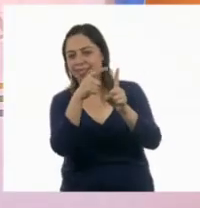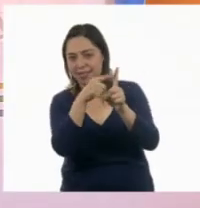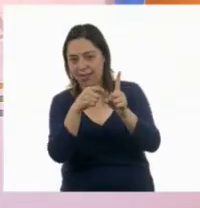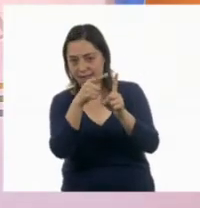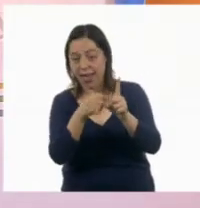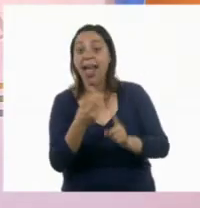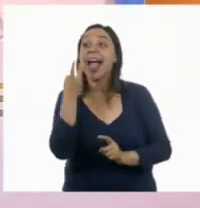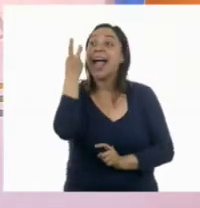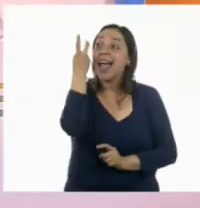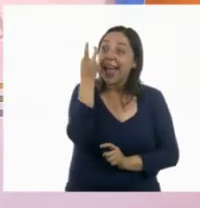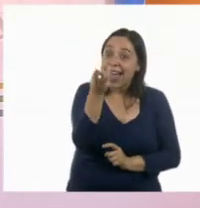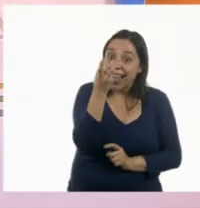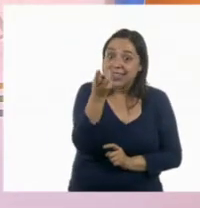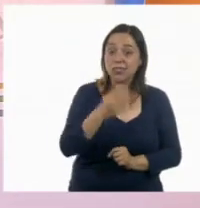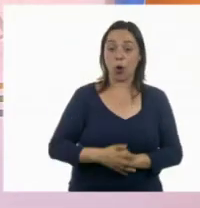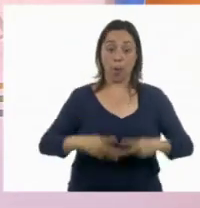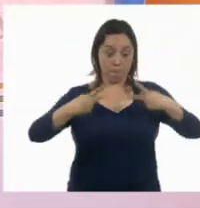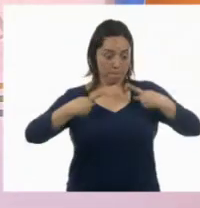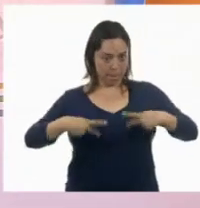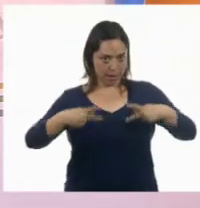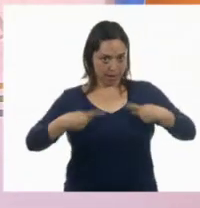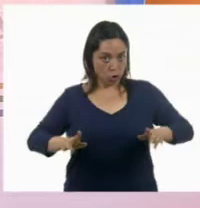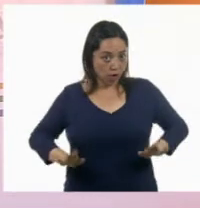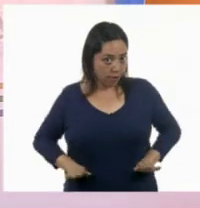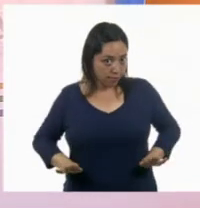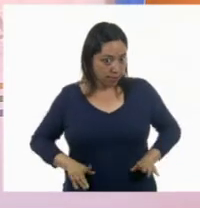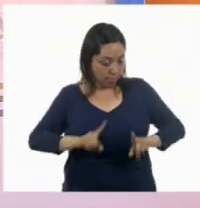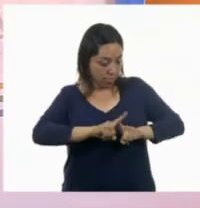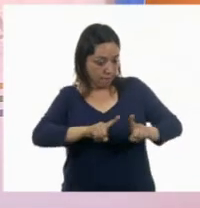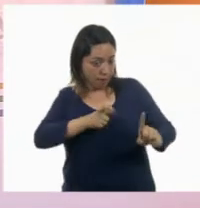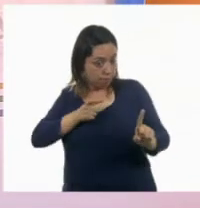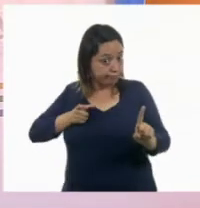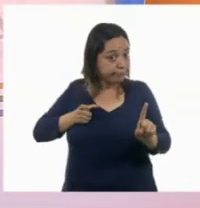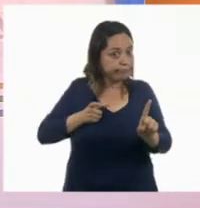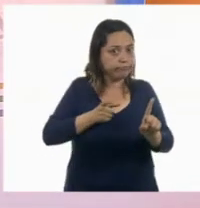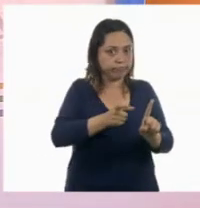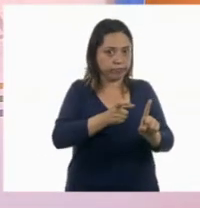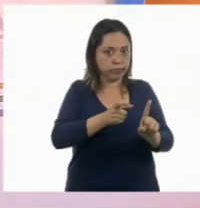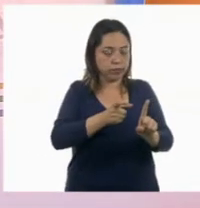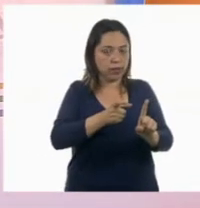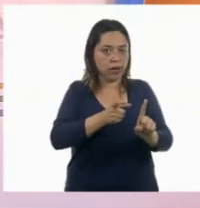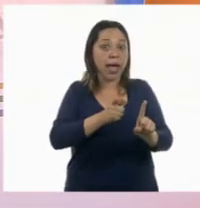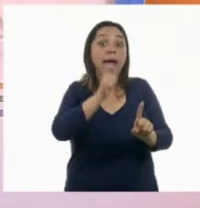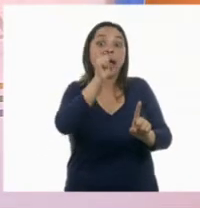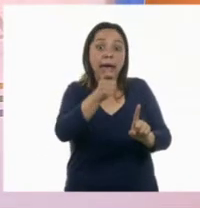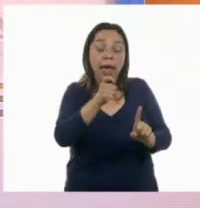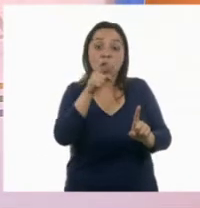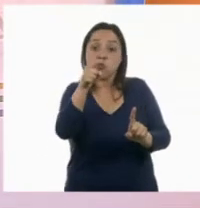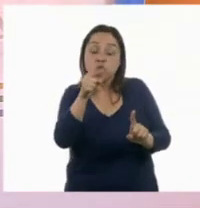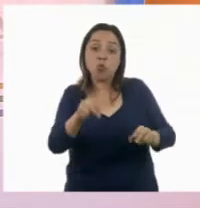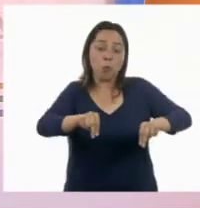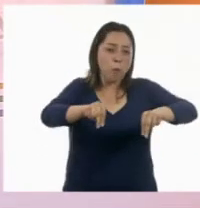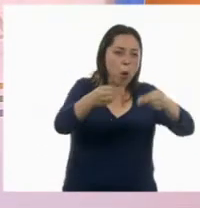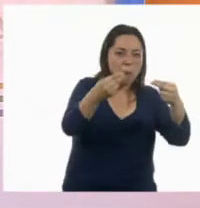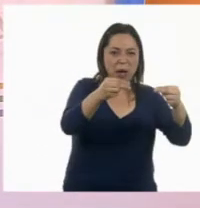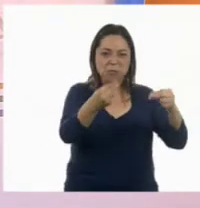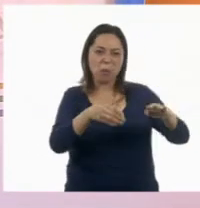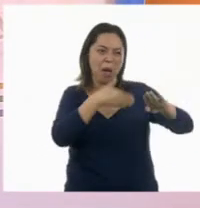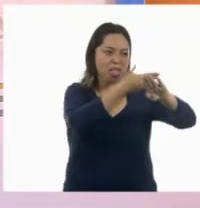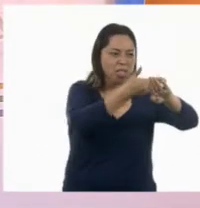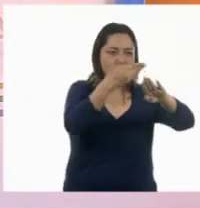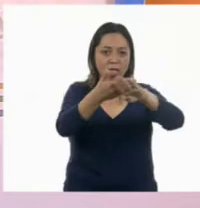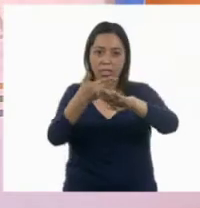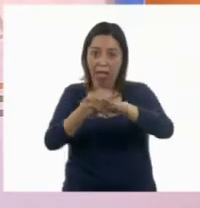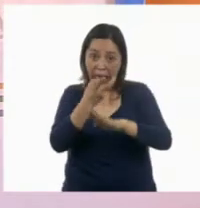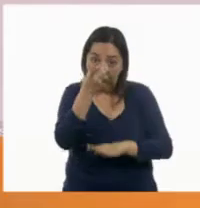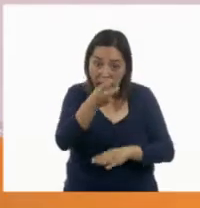una regla para ser el mejor guardián de las diferencias es no participar en esas bromas que lastimen a nadie. Vamos bien.